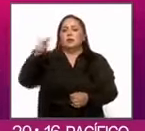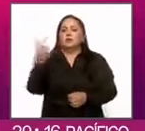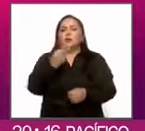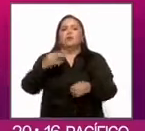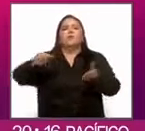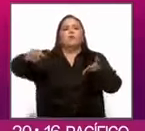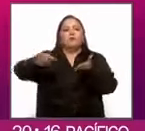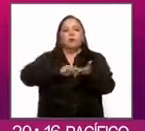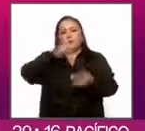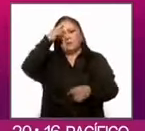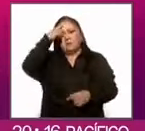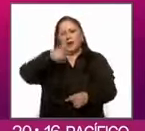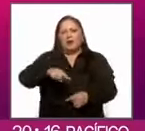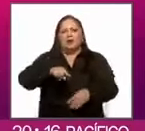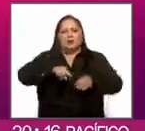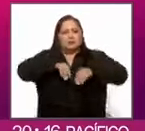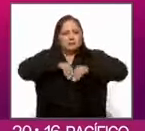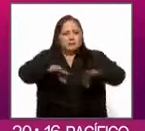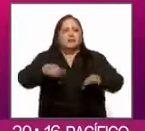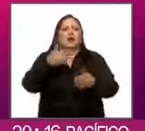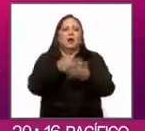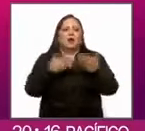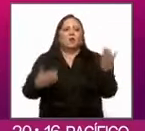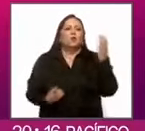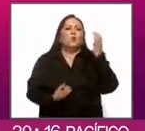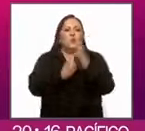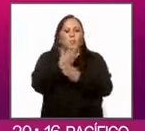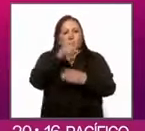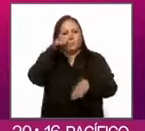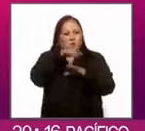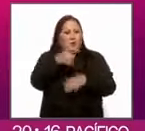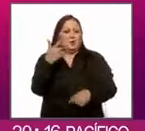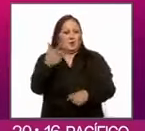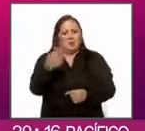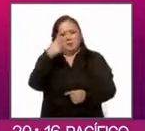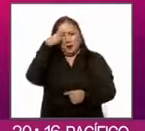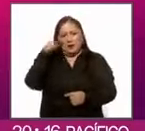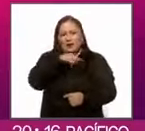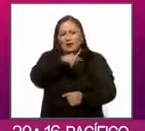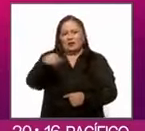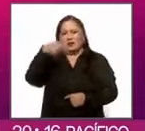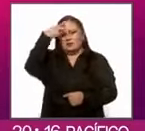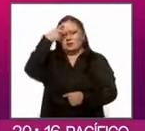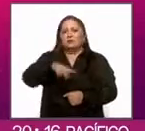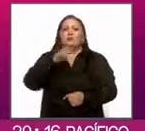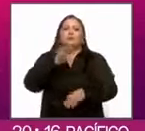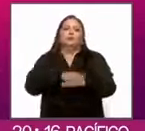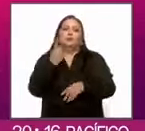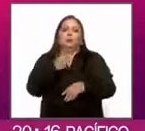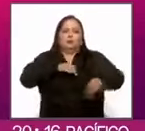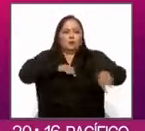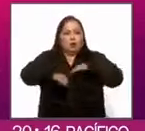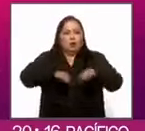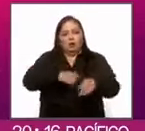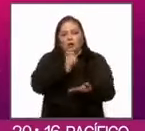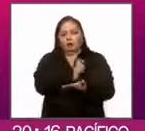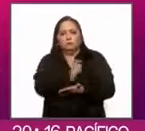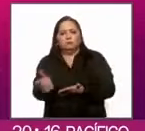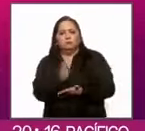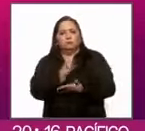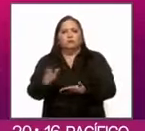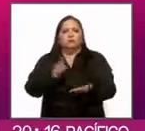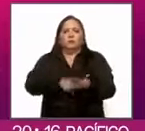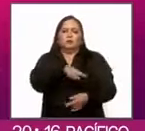un compromiso para impulsar, difundir y aplicar estos servicios financieros a más mexicanos que con su trabajo apoyan